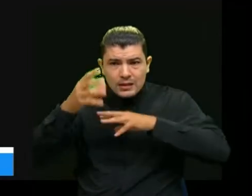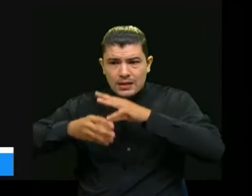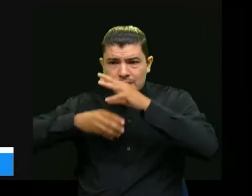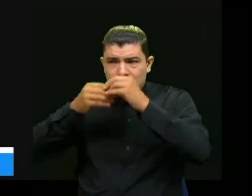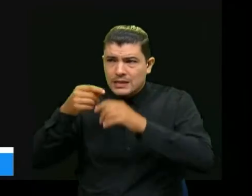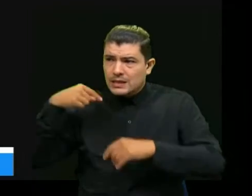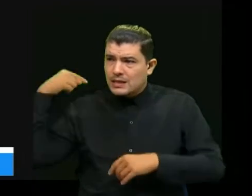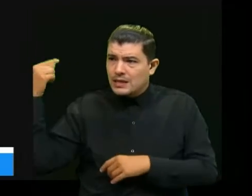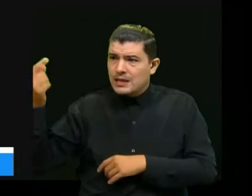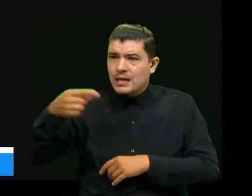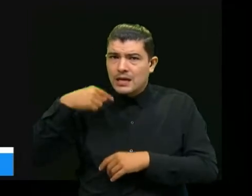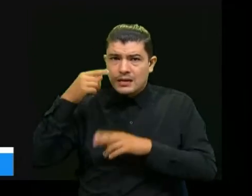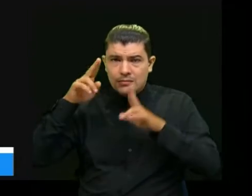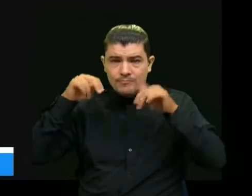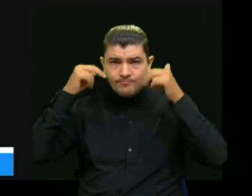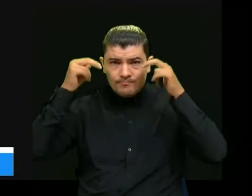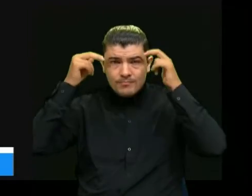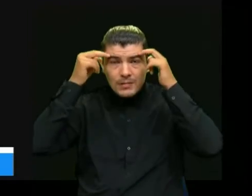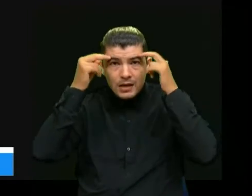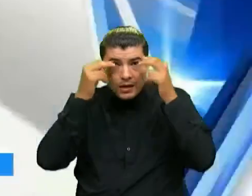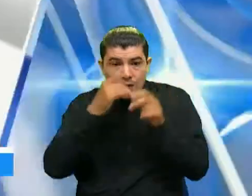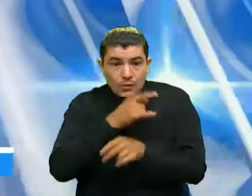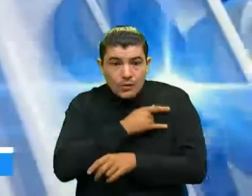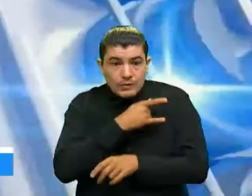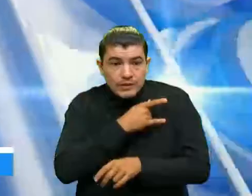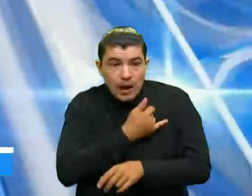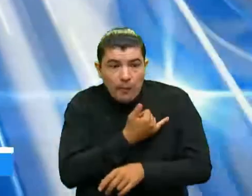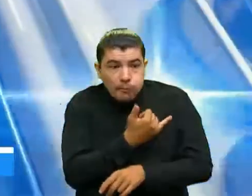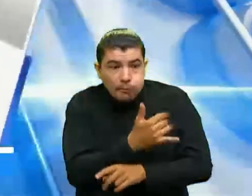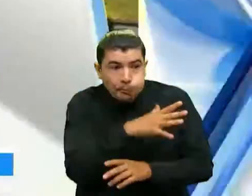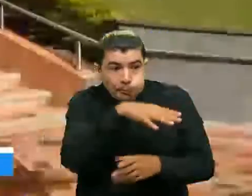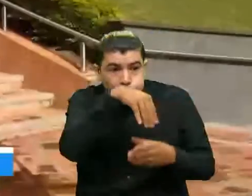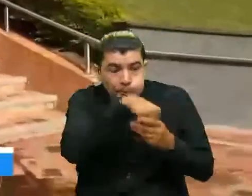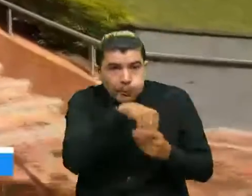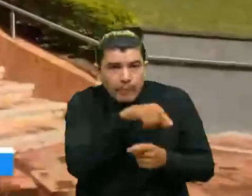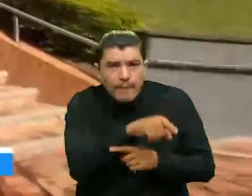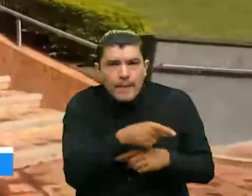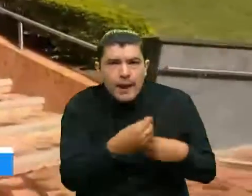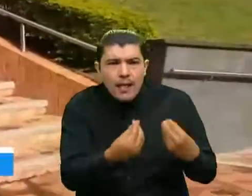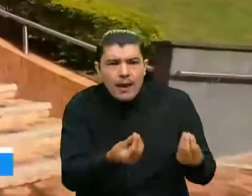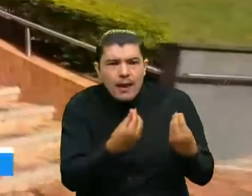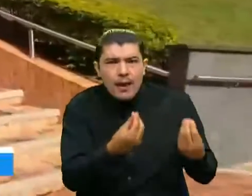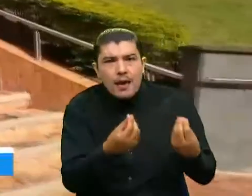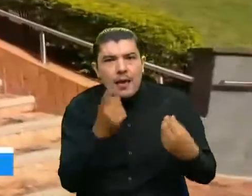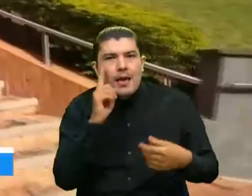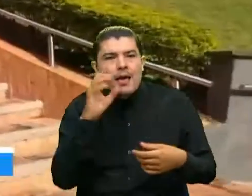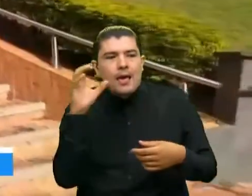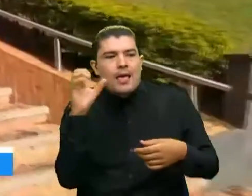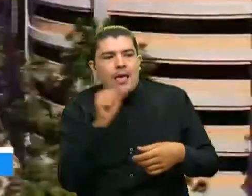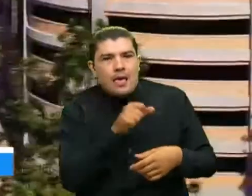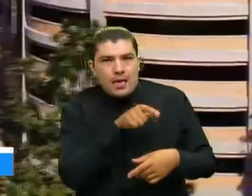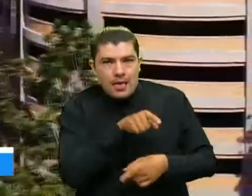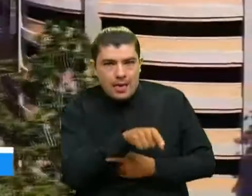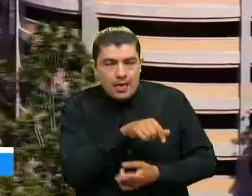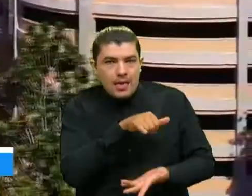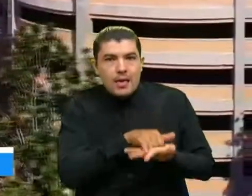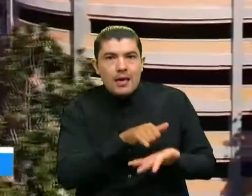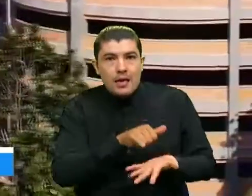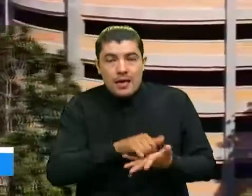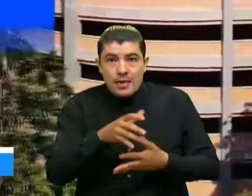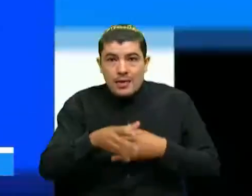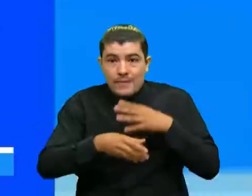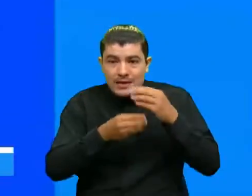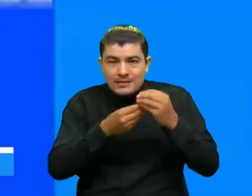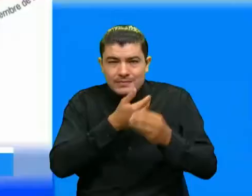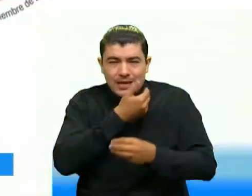generadora de conocimiento y la universidad está ahí precisamente para lograr juntar a las mejores